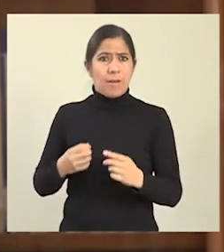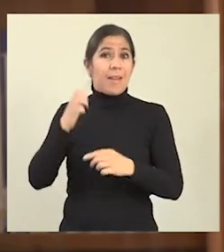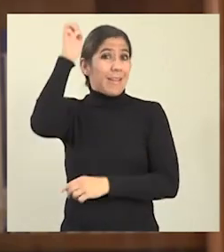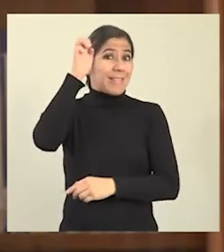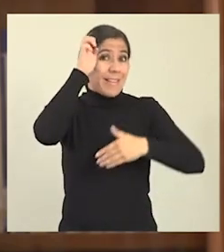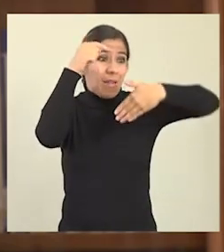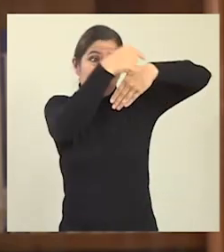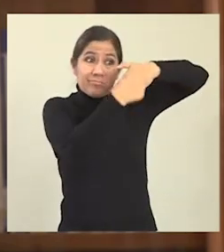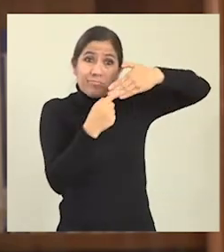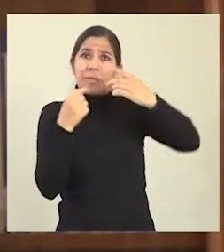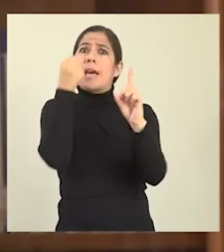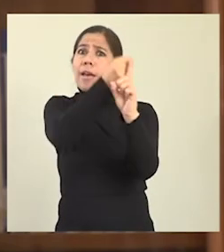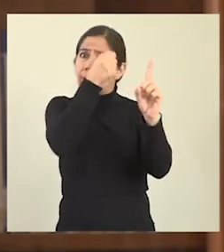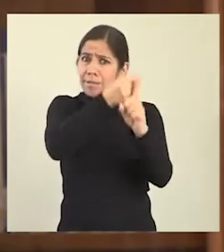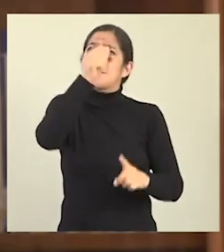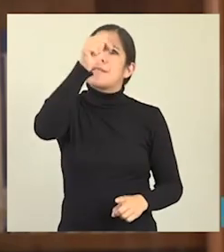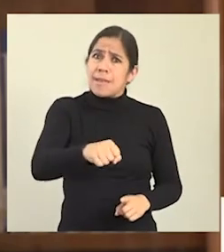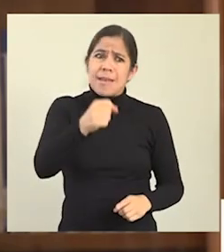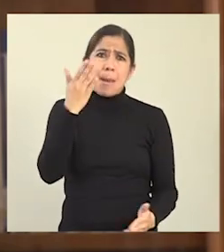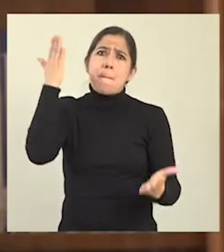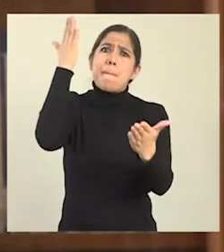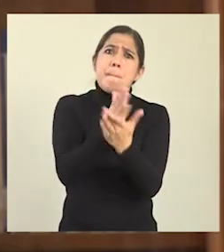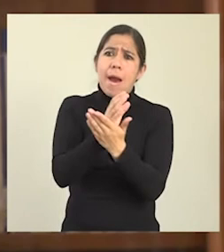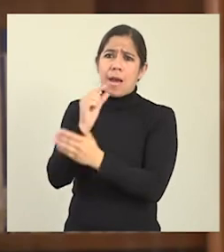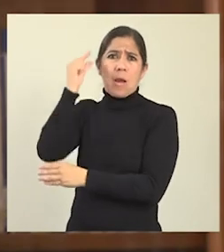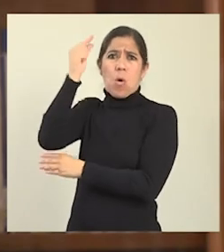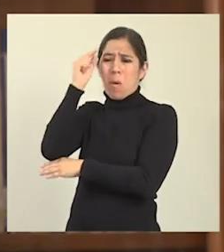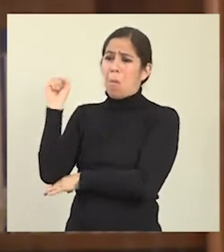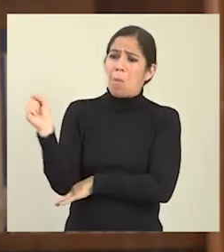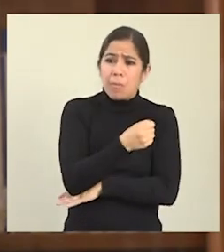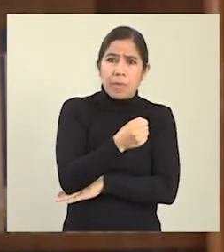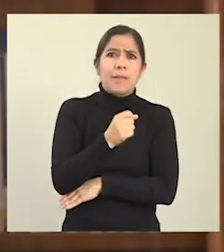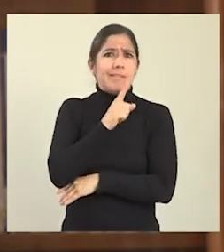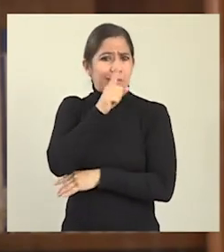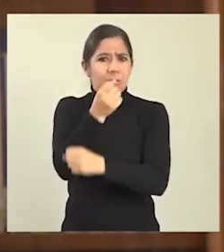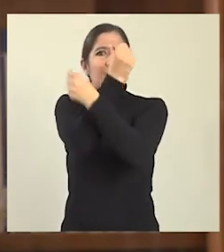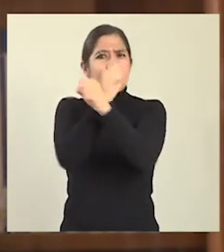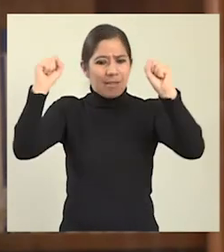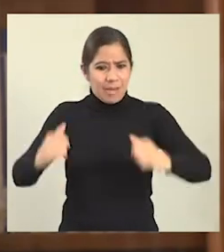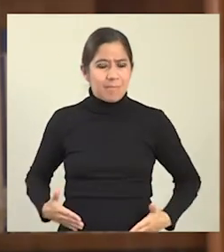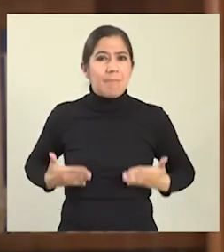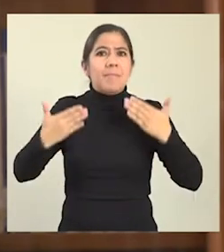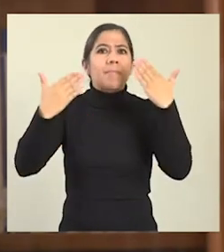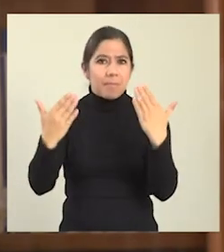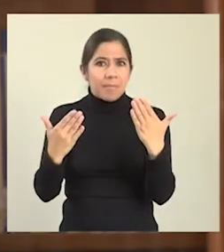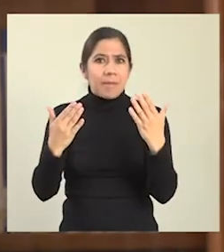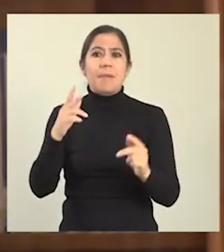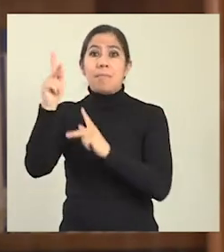incidencia en los Estados, sino pone frenos al arbitrio estatal. Ello sin duda salva vidas humanas,